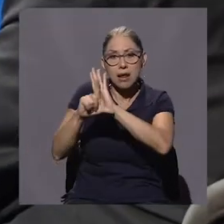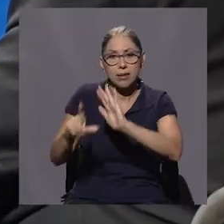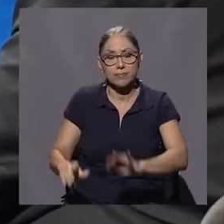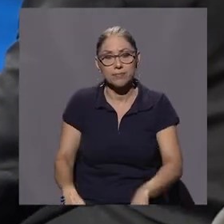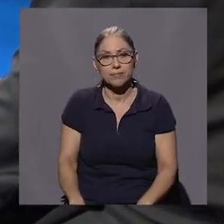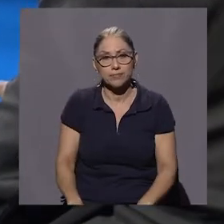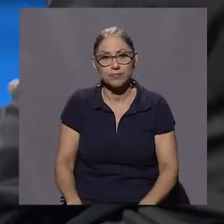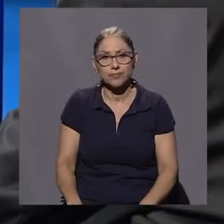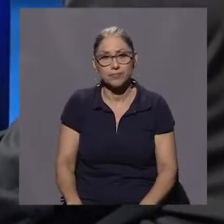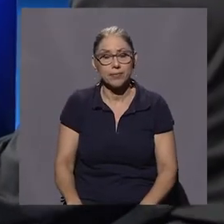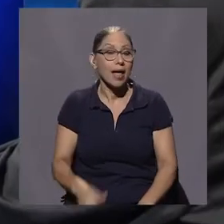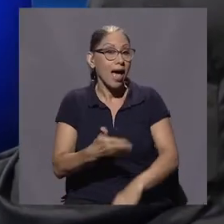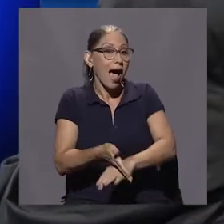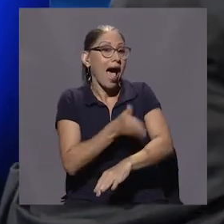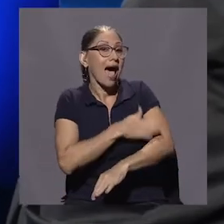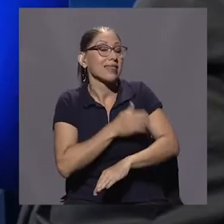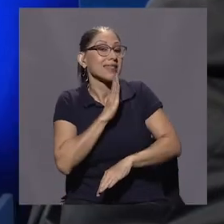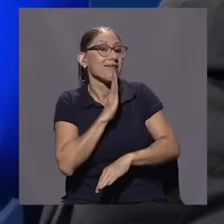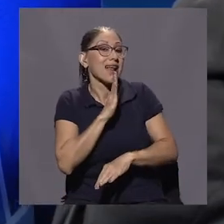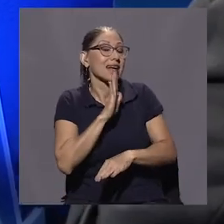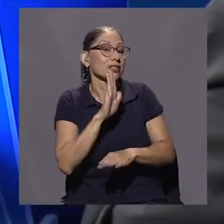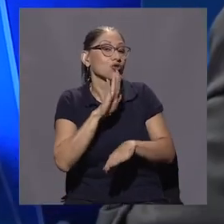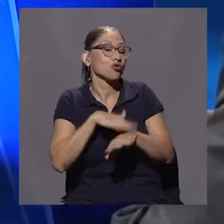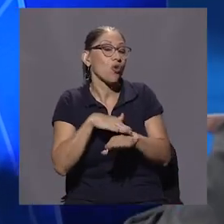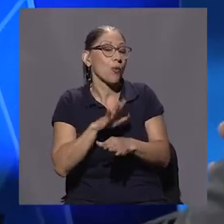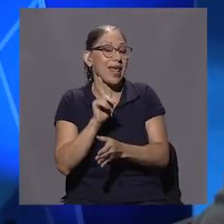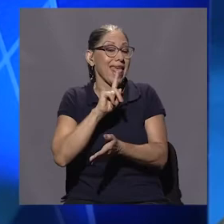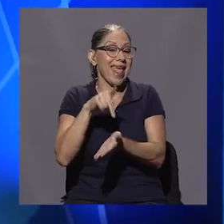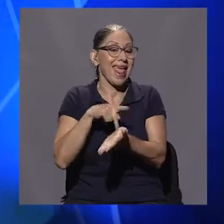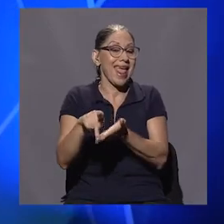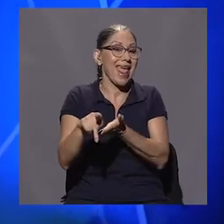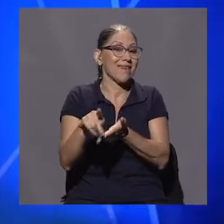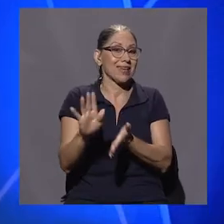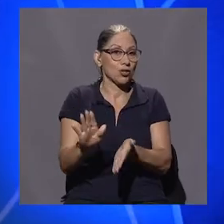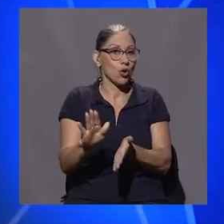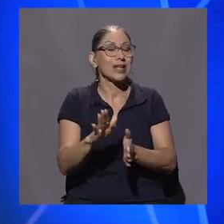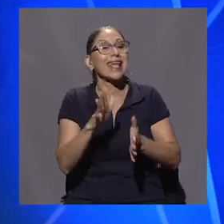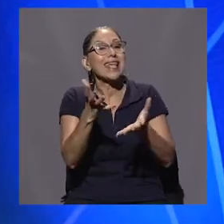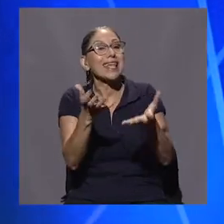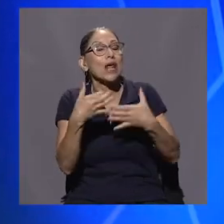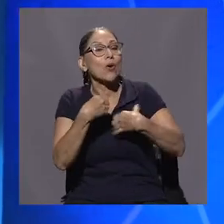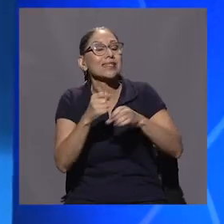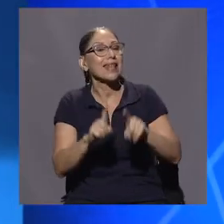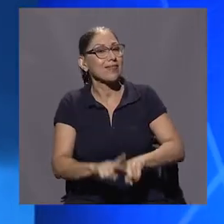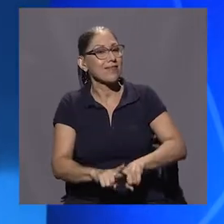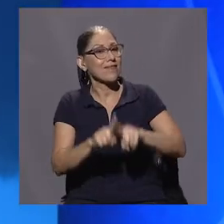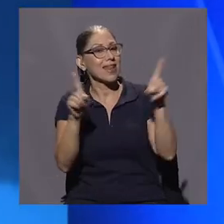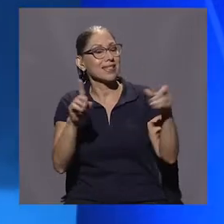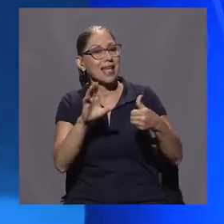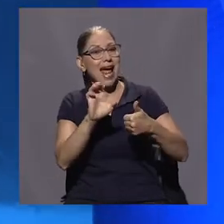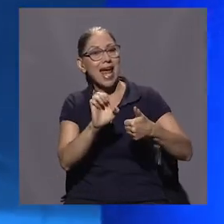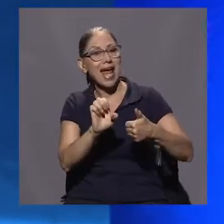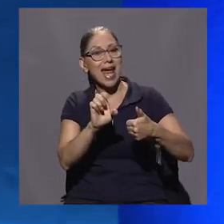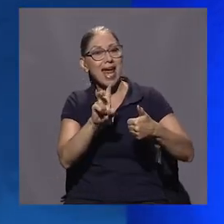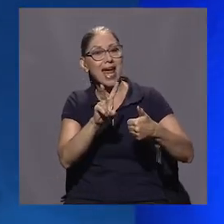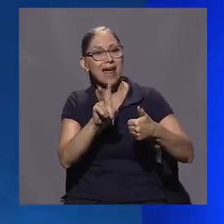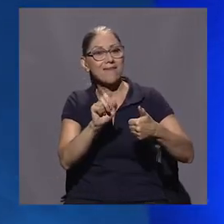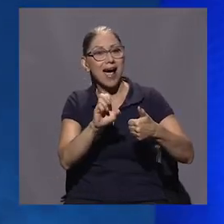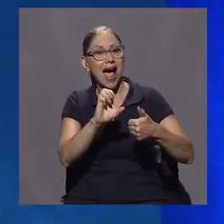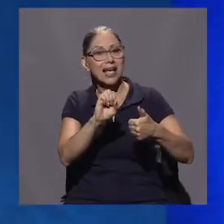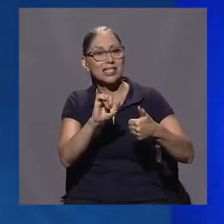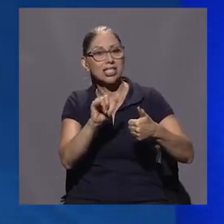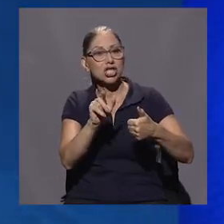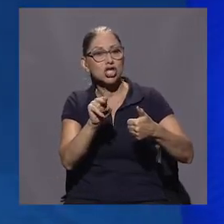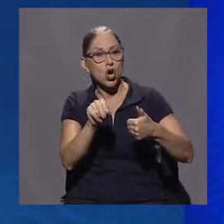a esas evasiones de lujo, hagamos una separación entre evasión y ilusión, porque en el programa de hace una semana